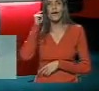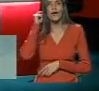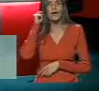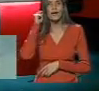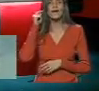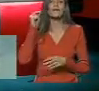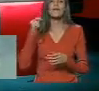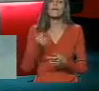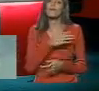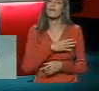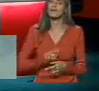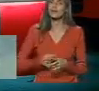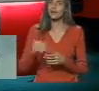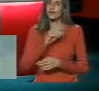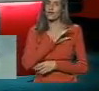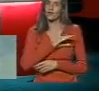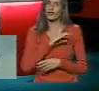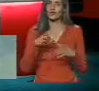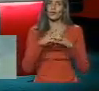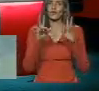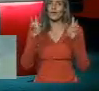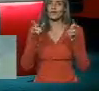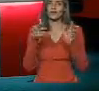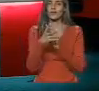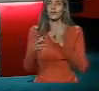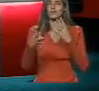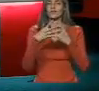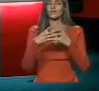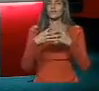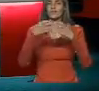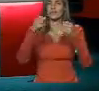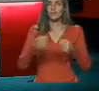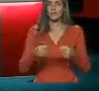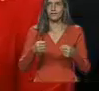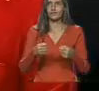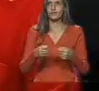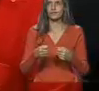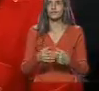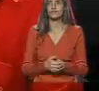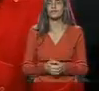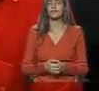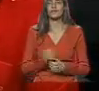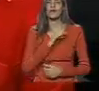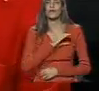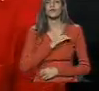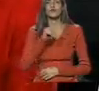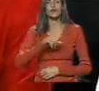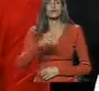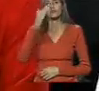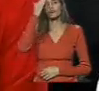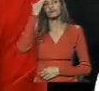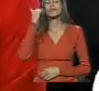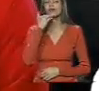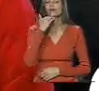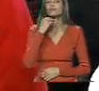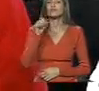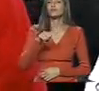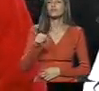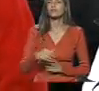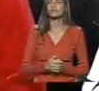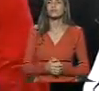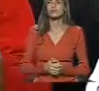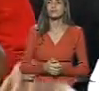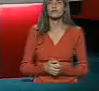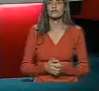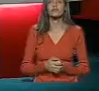de la Comisión que toca el tema penitenciario. Tu Comisión tiene además culto, ¿no? También tiene culto, no